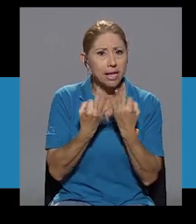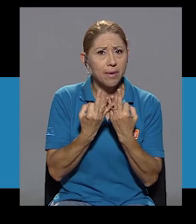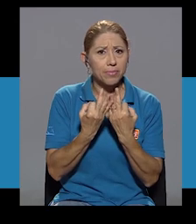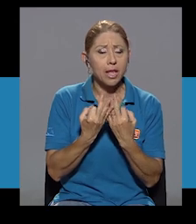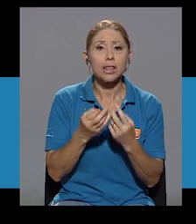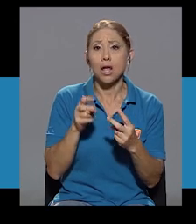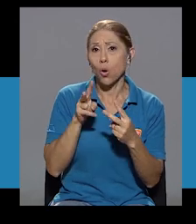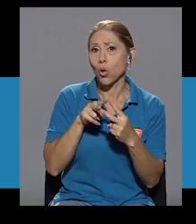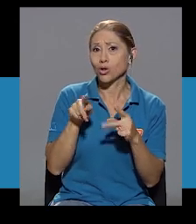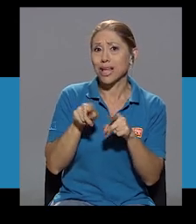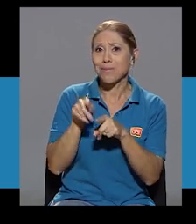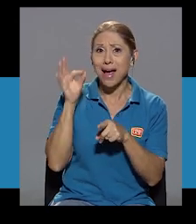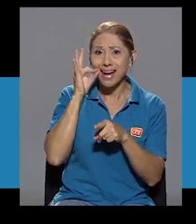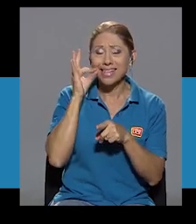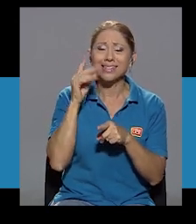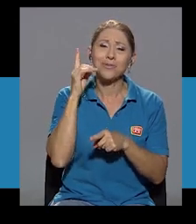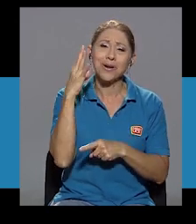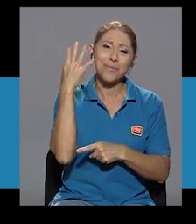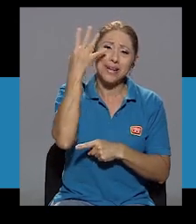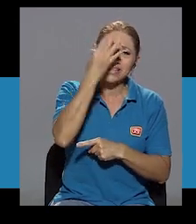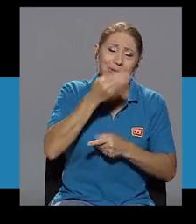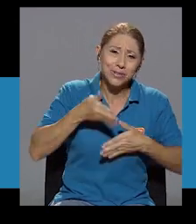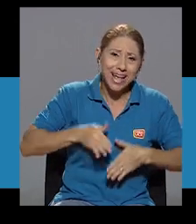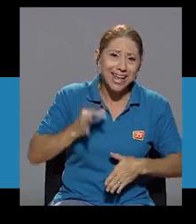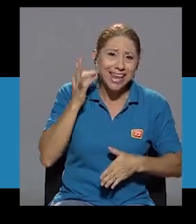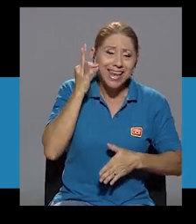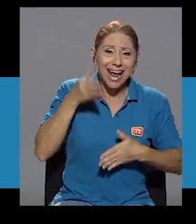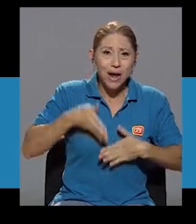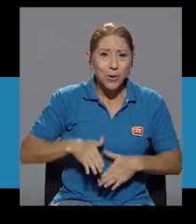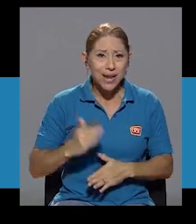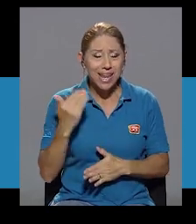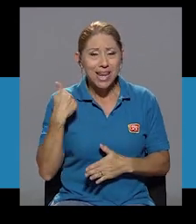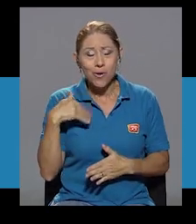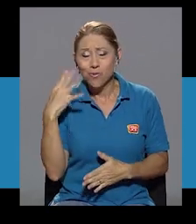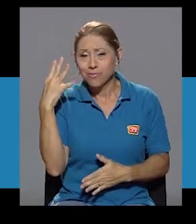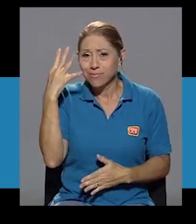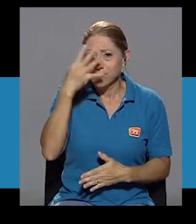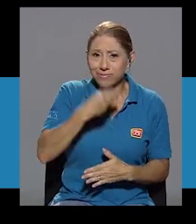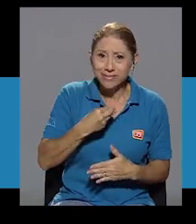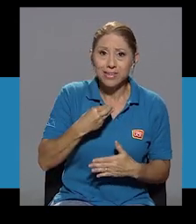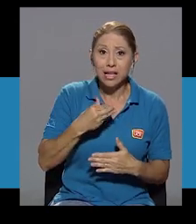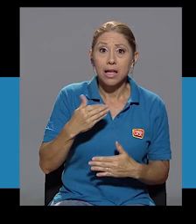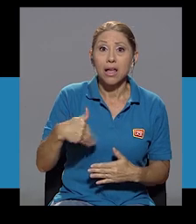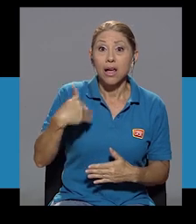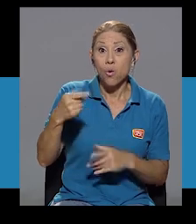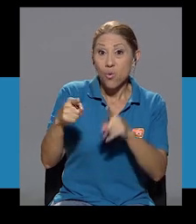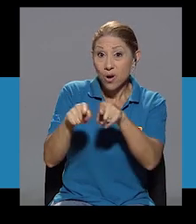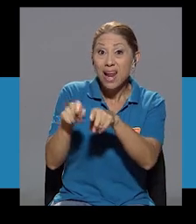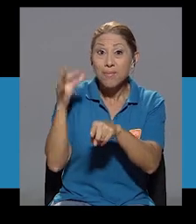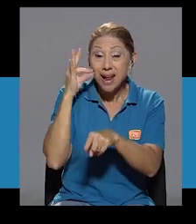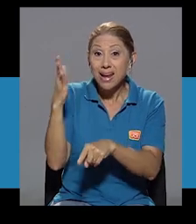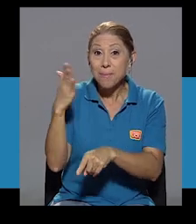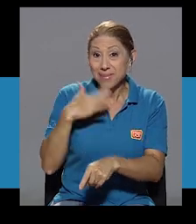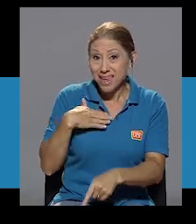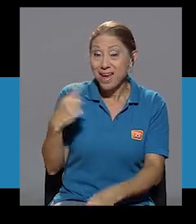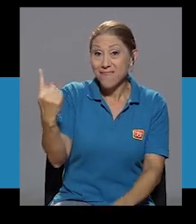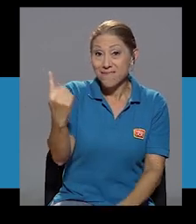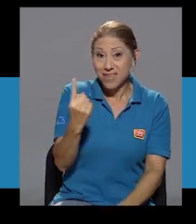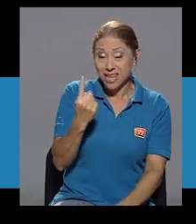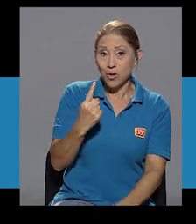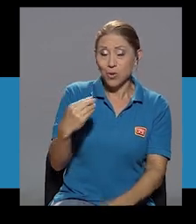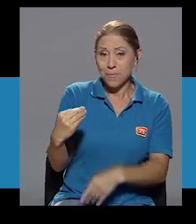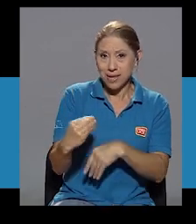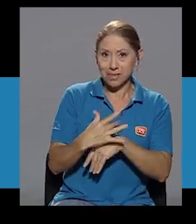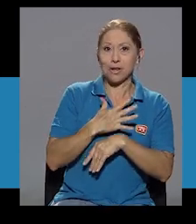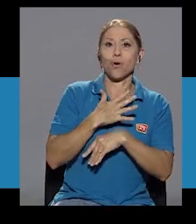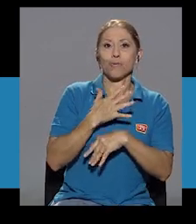bueno, en el caso de tengo dos hermanas, una preciosa hija y un precioso hijo, que al final vino una hermana mía, me inspiró.